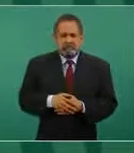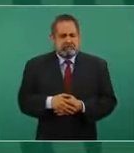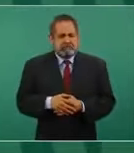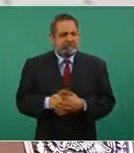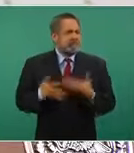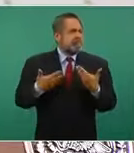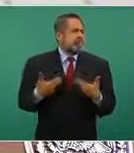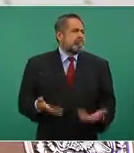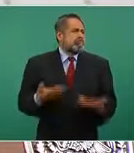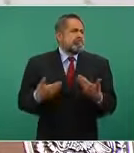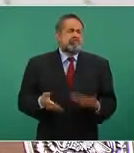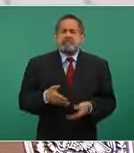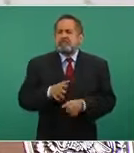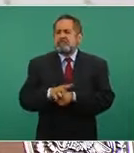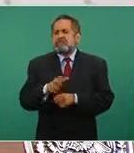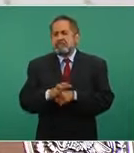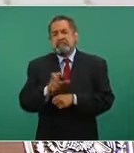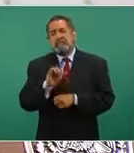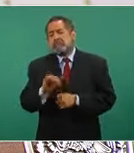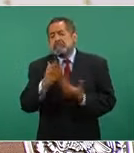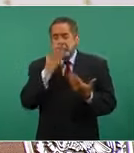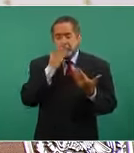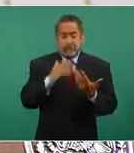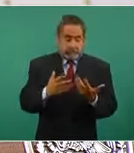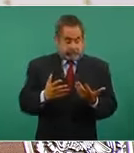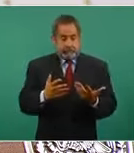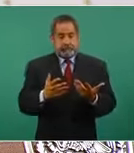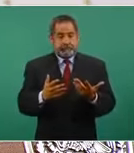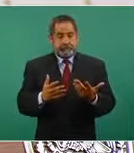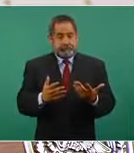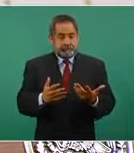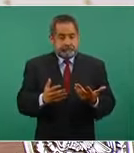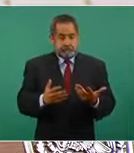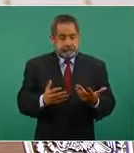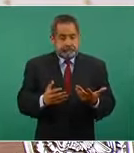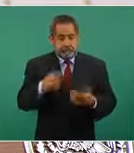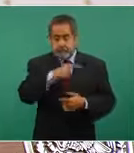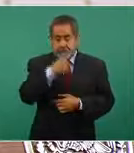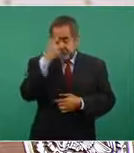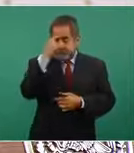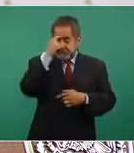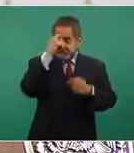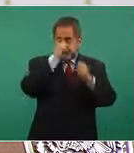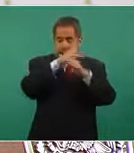en su concepción.